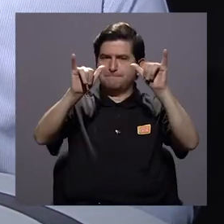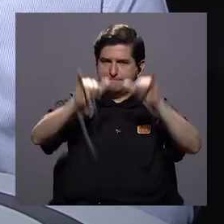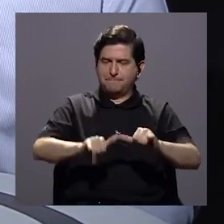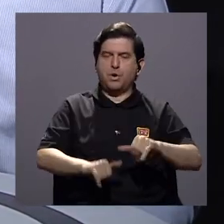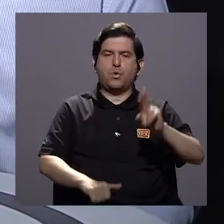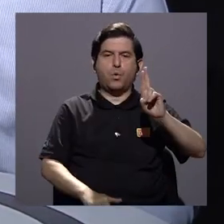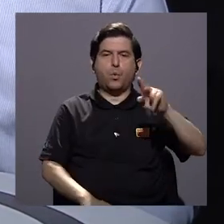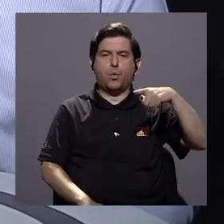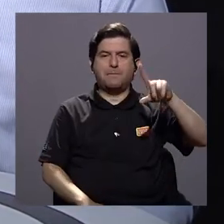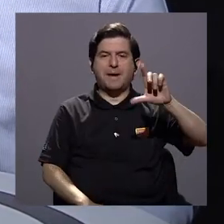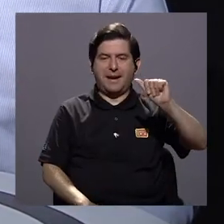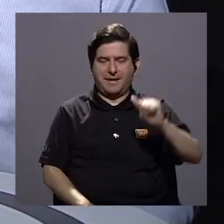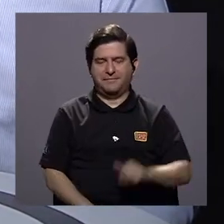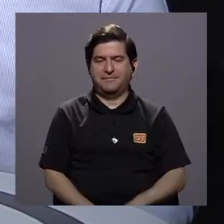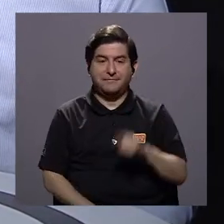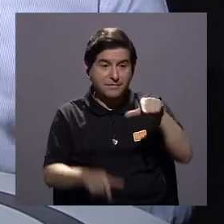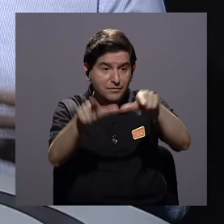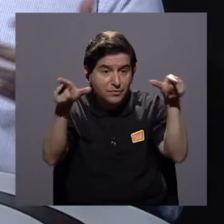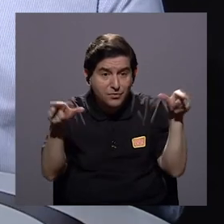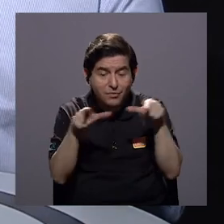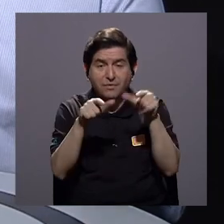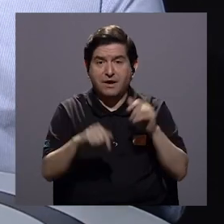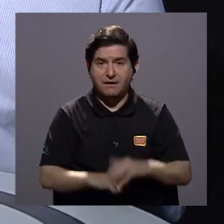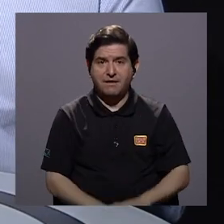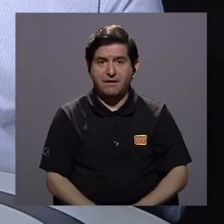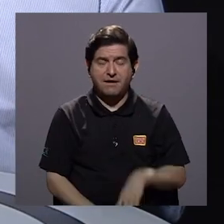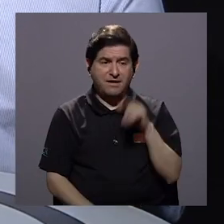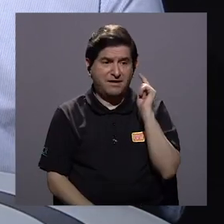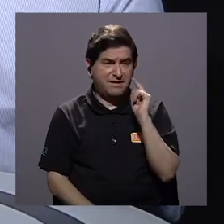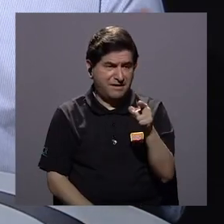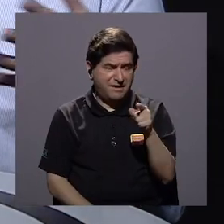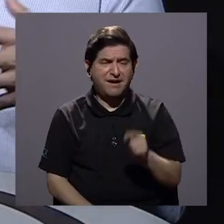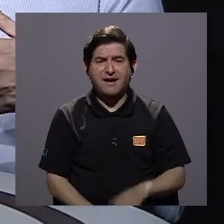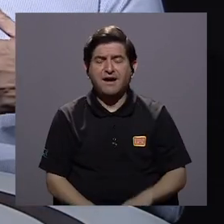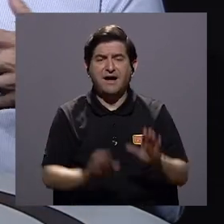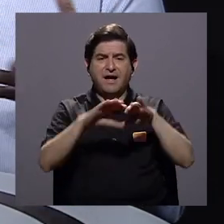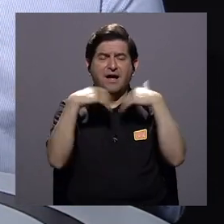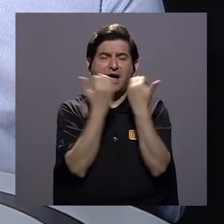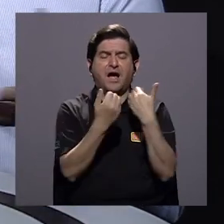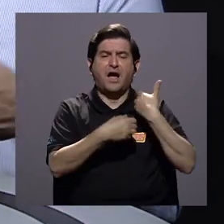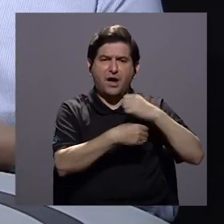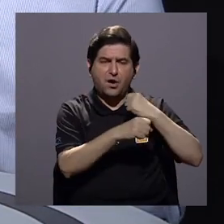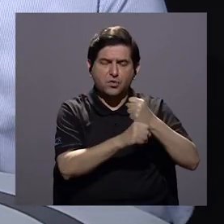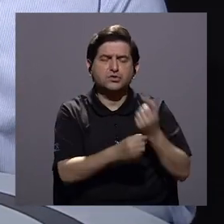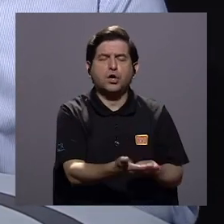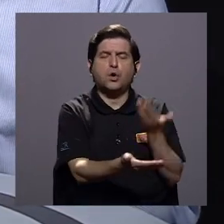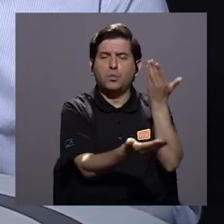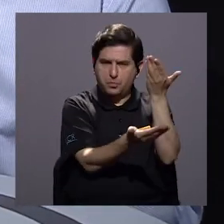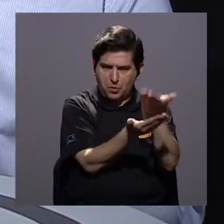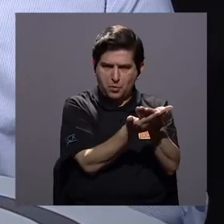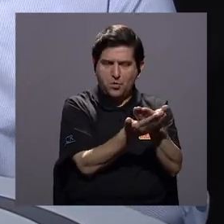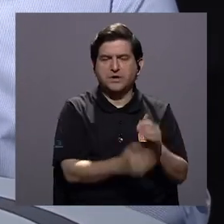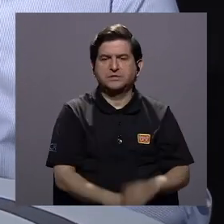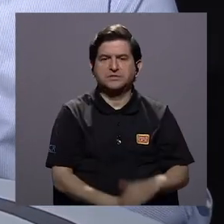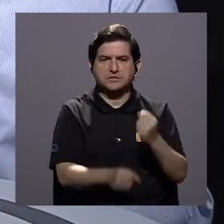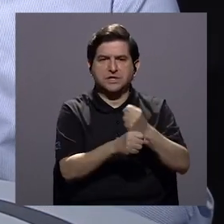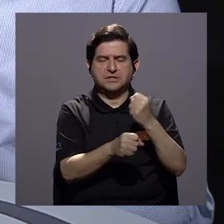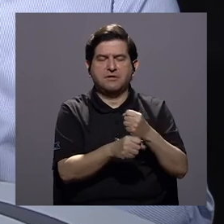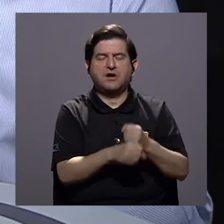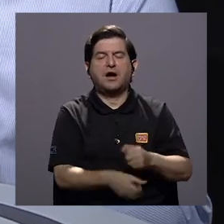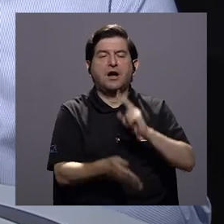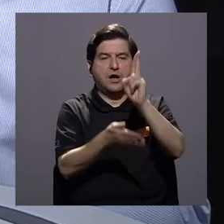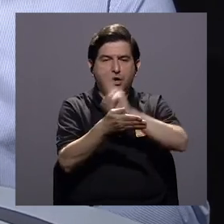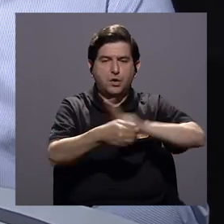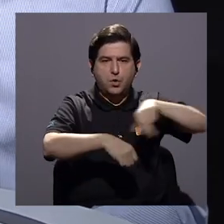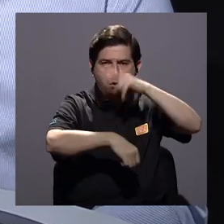mantengo el ejemplo de Upala Upala es una zona que somete a su Consejo Municipal una propuesta elaborada por